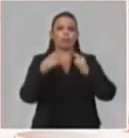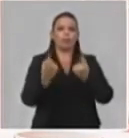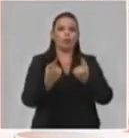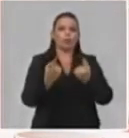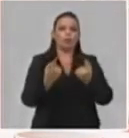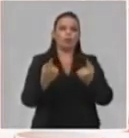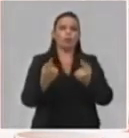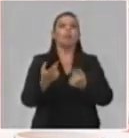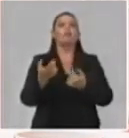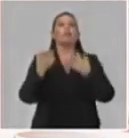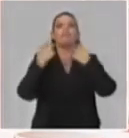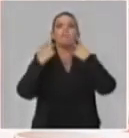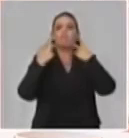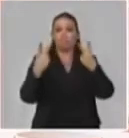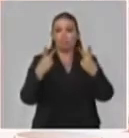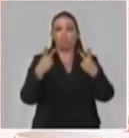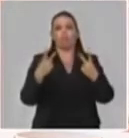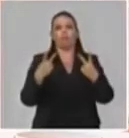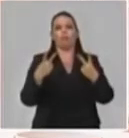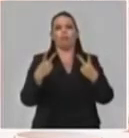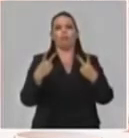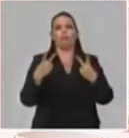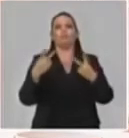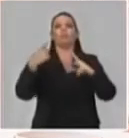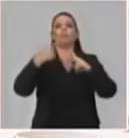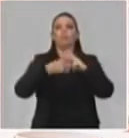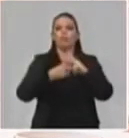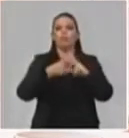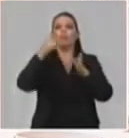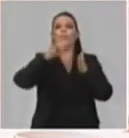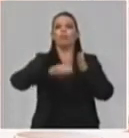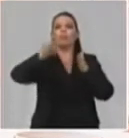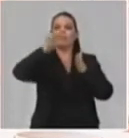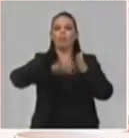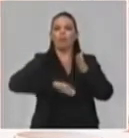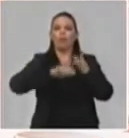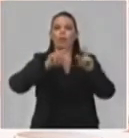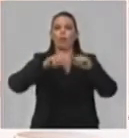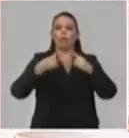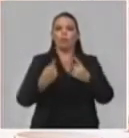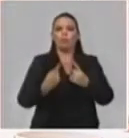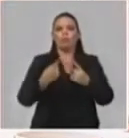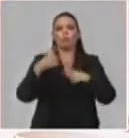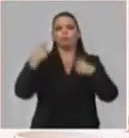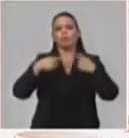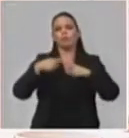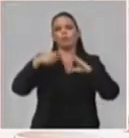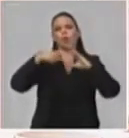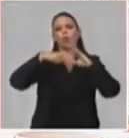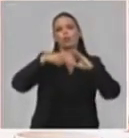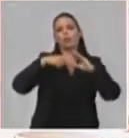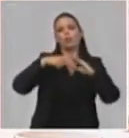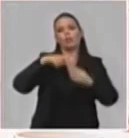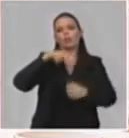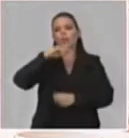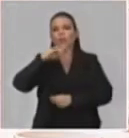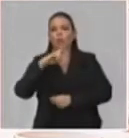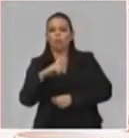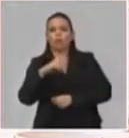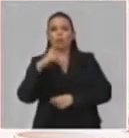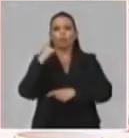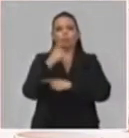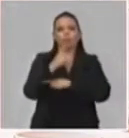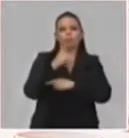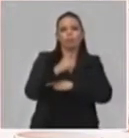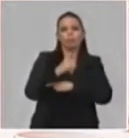vivo y además se planificaron a partir de conocer los contenidos con mayores dificultades, la frecuencia de errores,